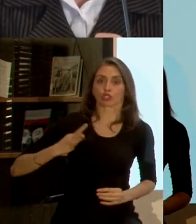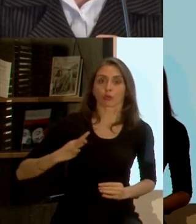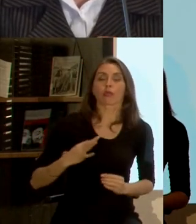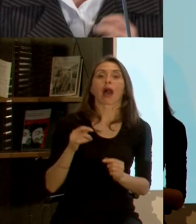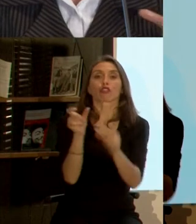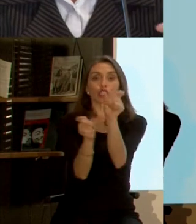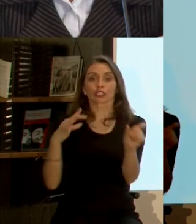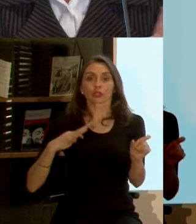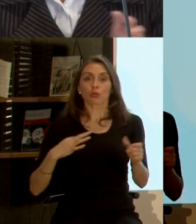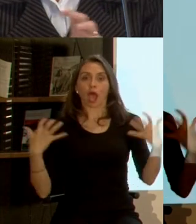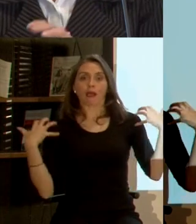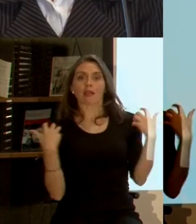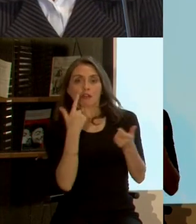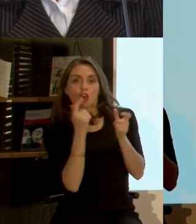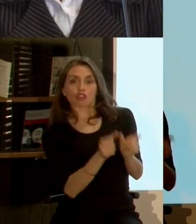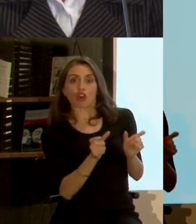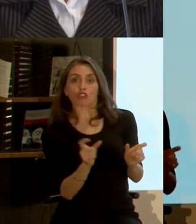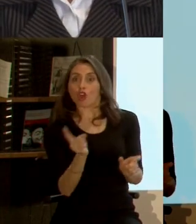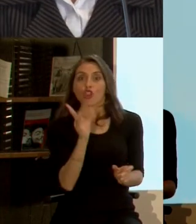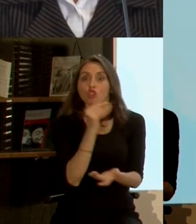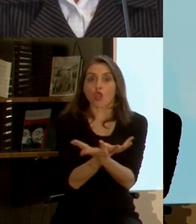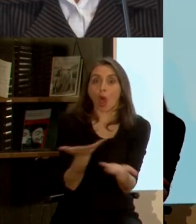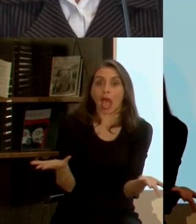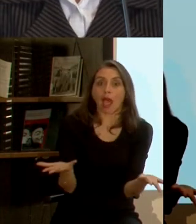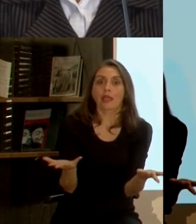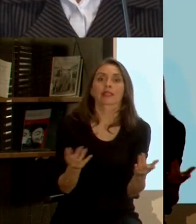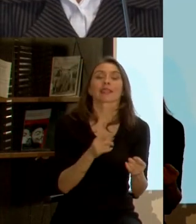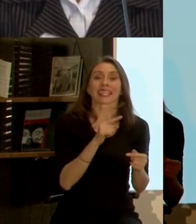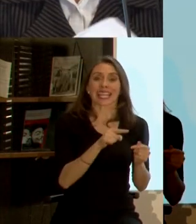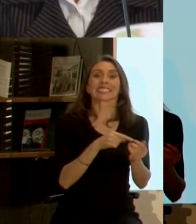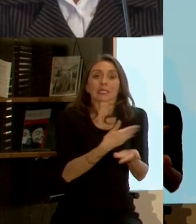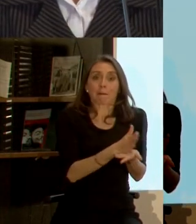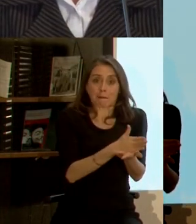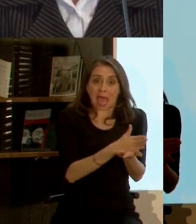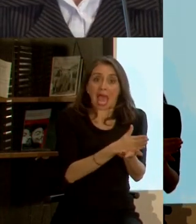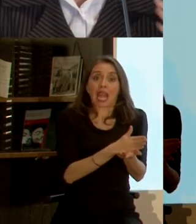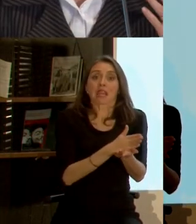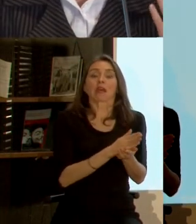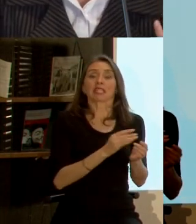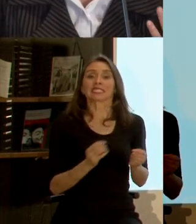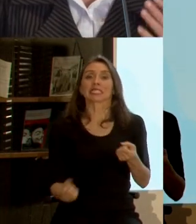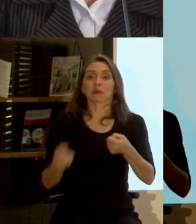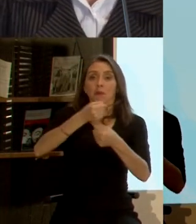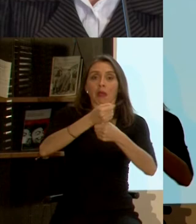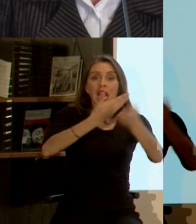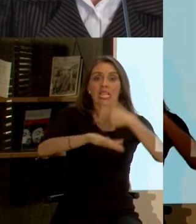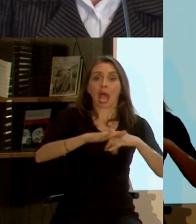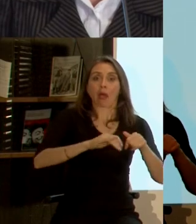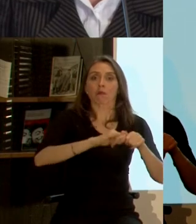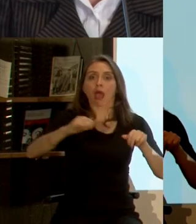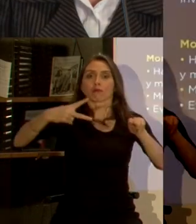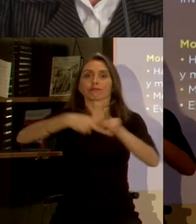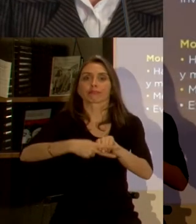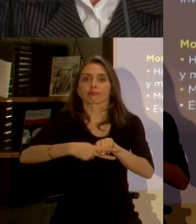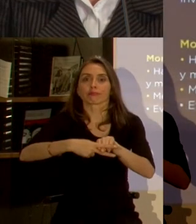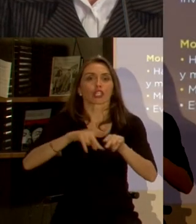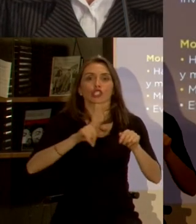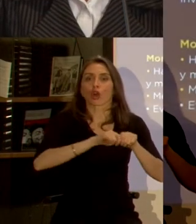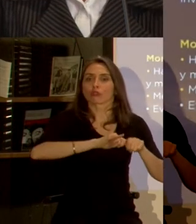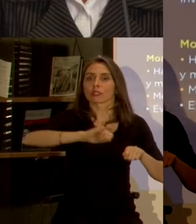monitoreo ciudadano íbamos a perder esa sostenibilidad y no se le podía hacer seguimiento al plan de acción